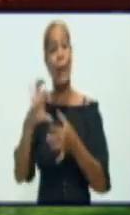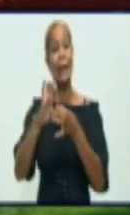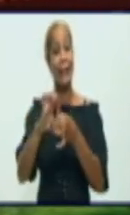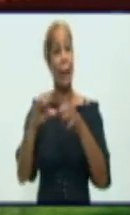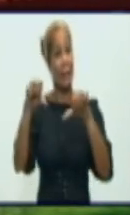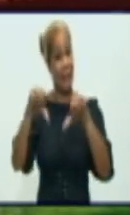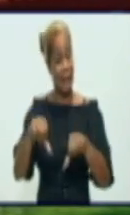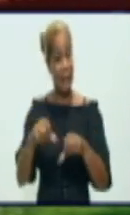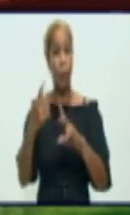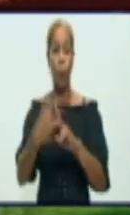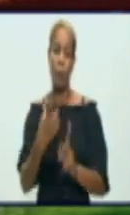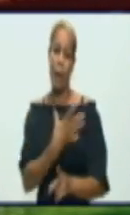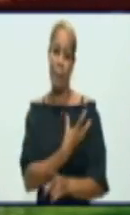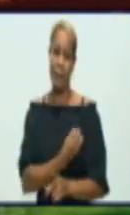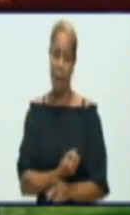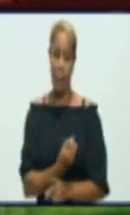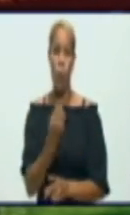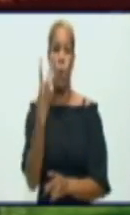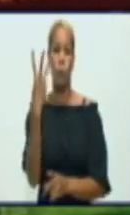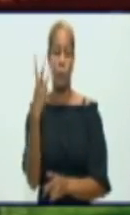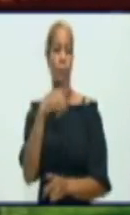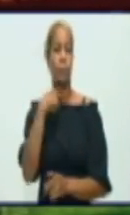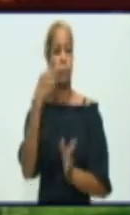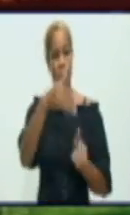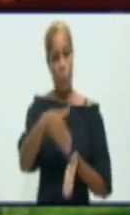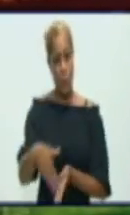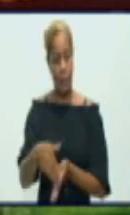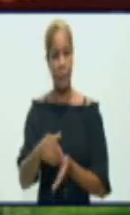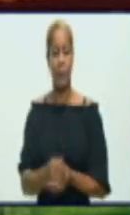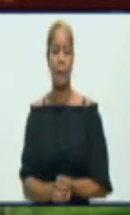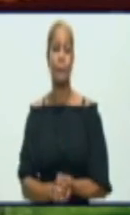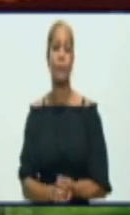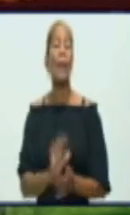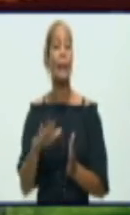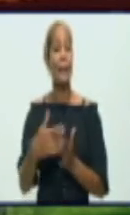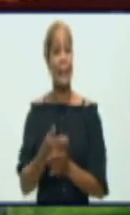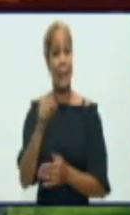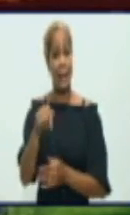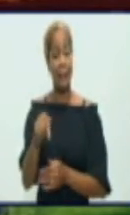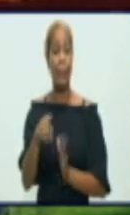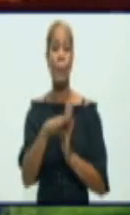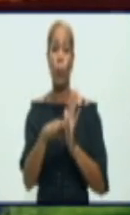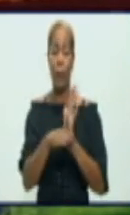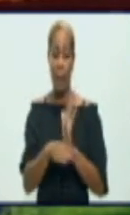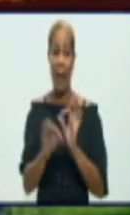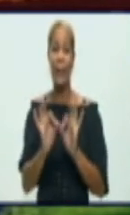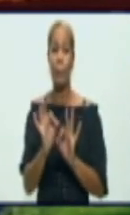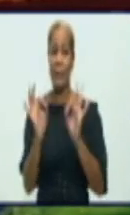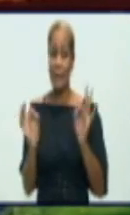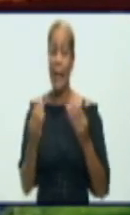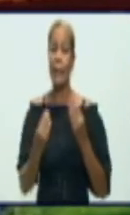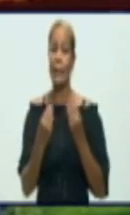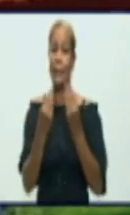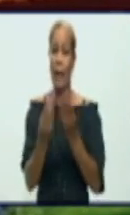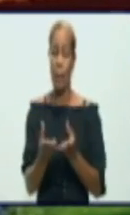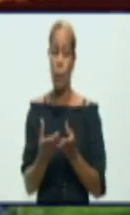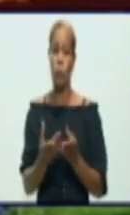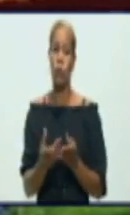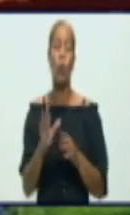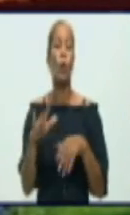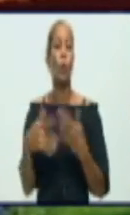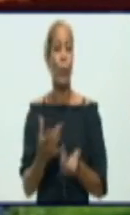se lamenta el fallecimiento de tres personas. Desde nuestro panel informativo a la familia de esas personas, llegue también